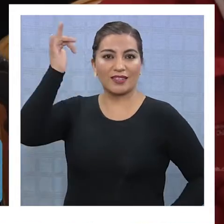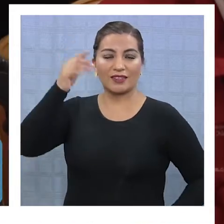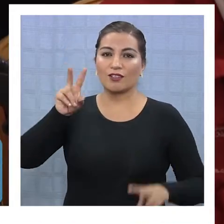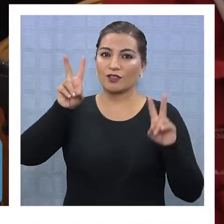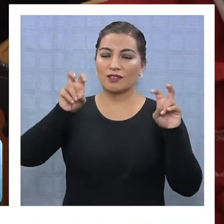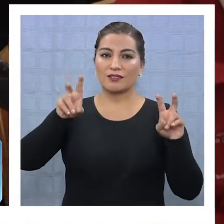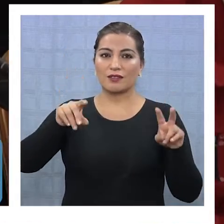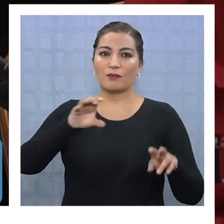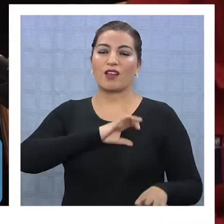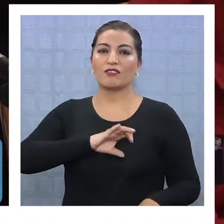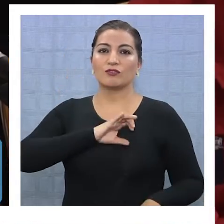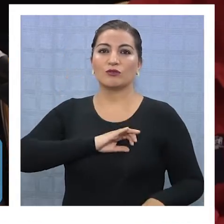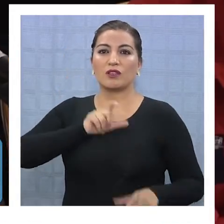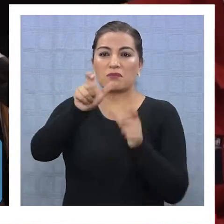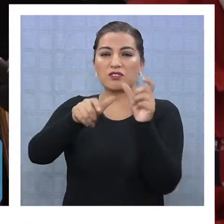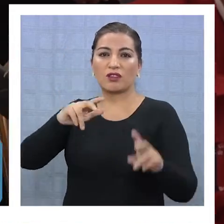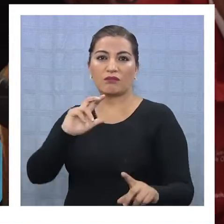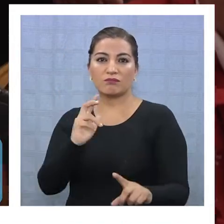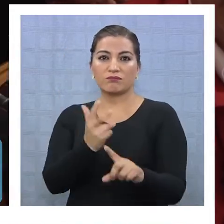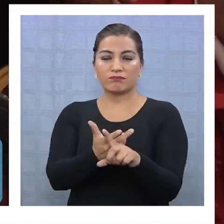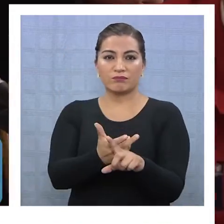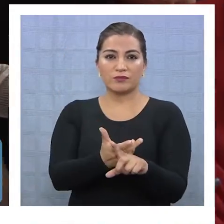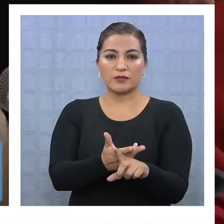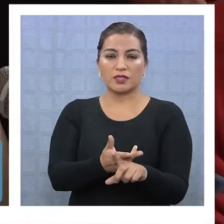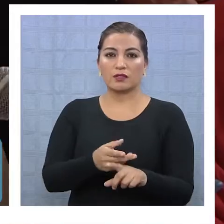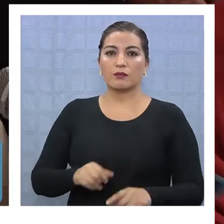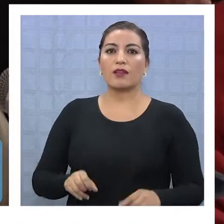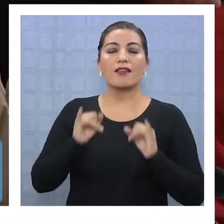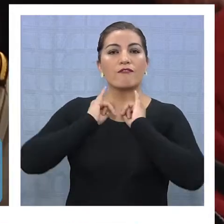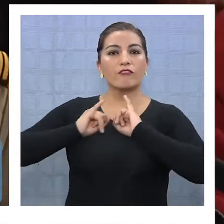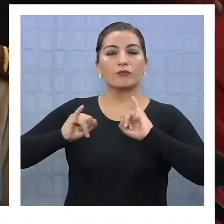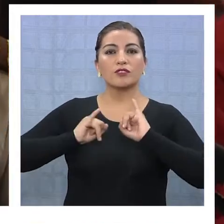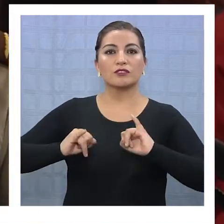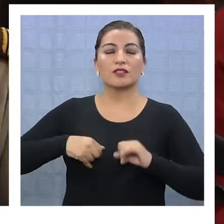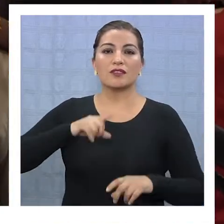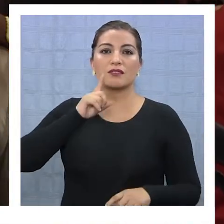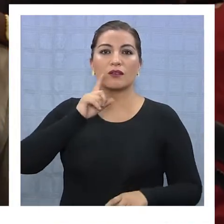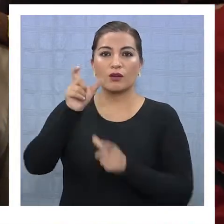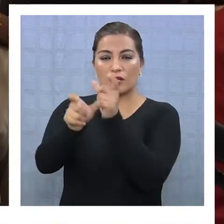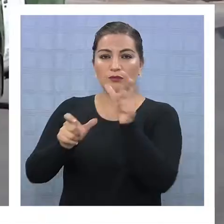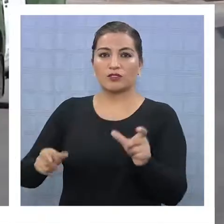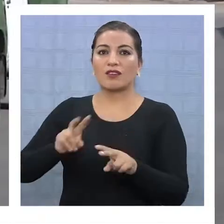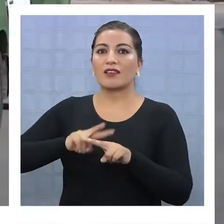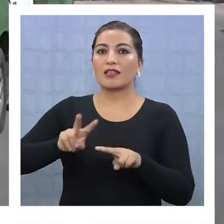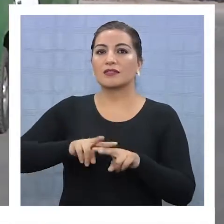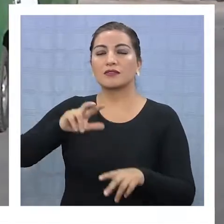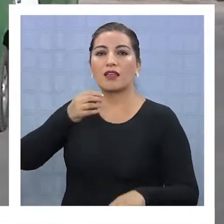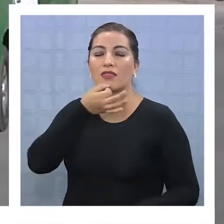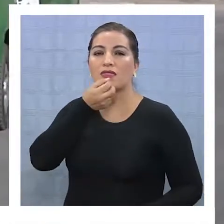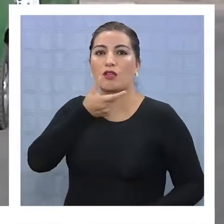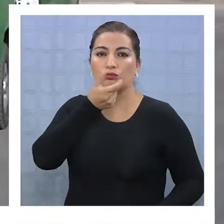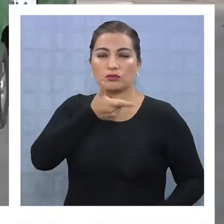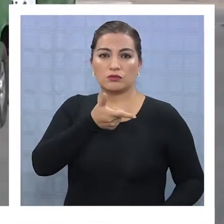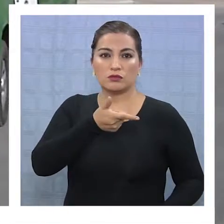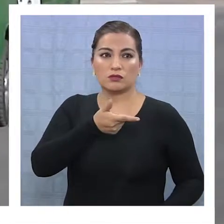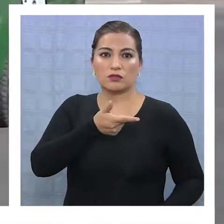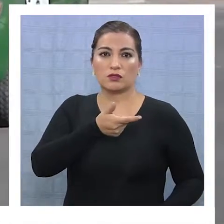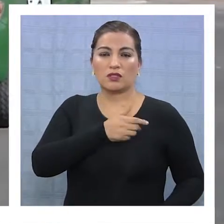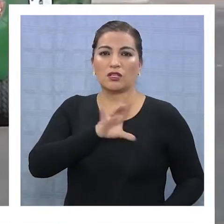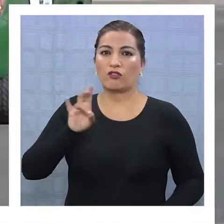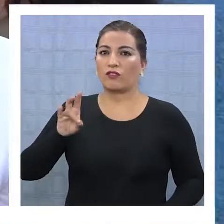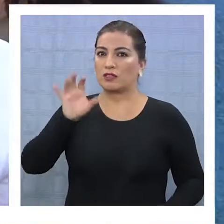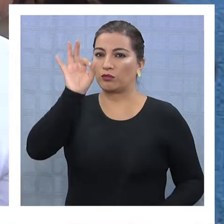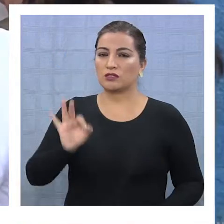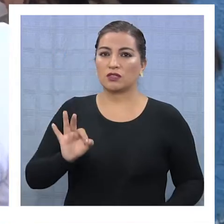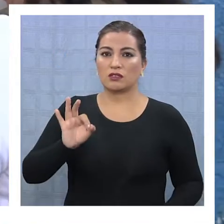respecto al comportamiento del delito que se basa sobre la base de la información que proporcionan las personas que efectúan las denuncias. Más del 90% de las denuncias son